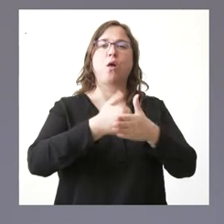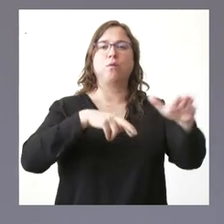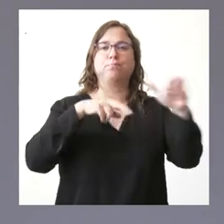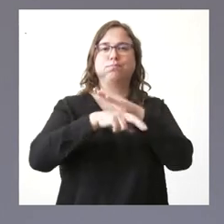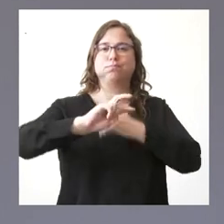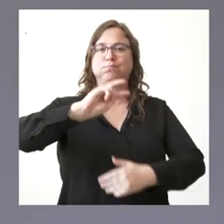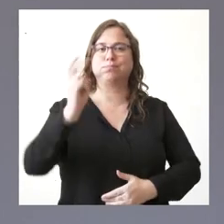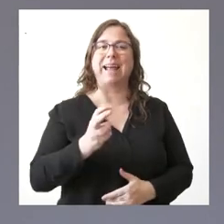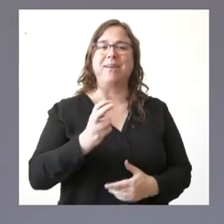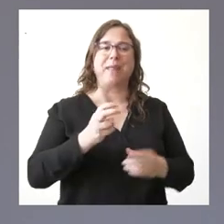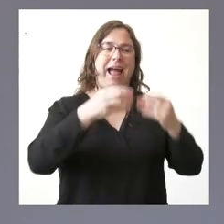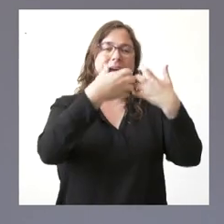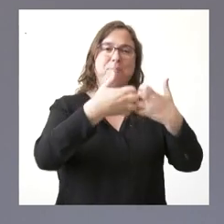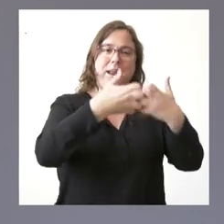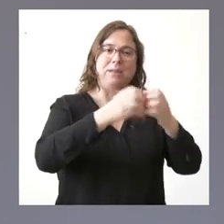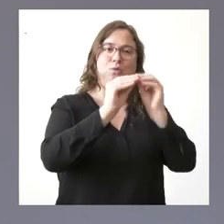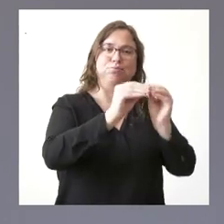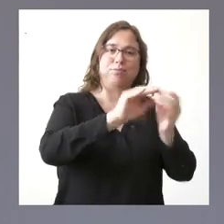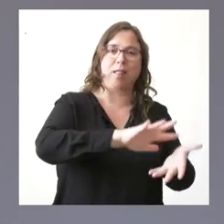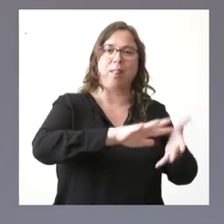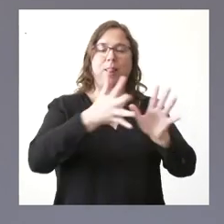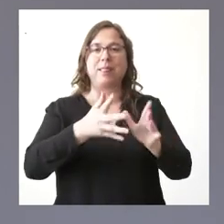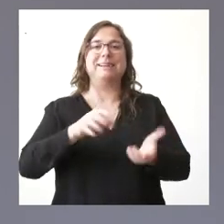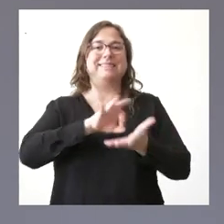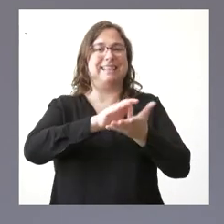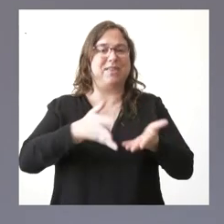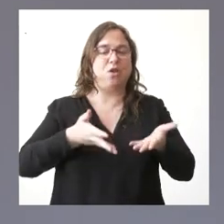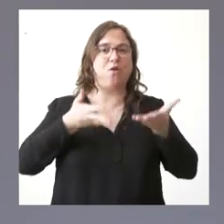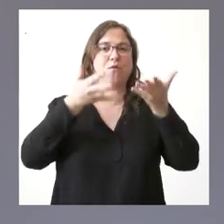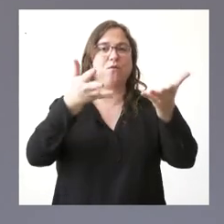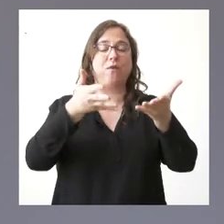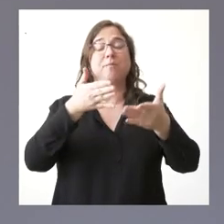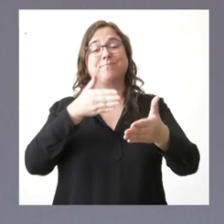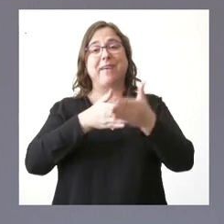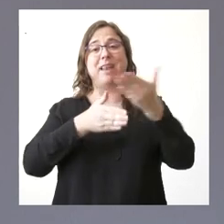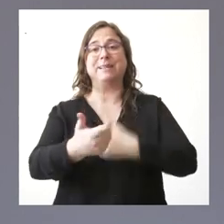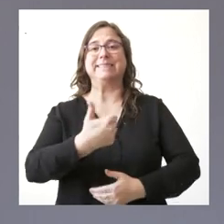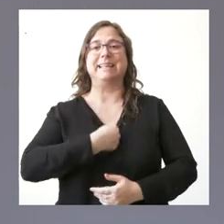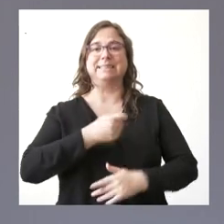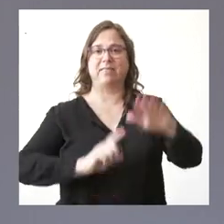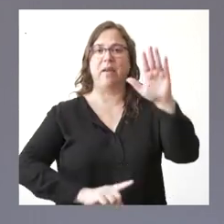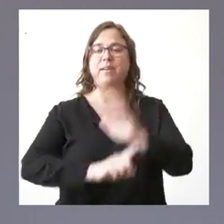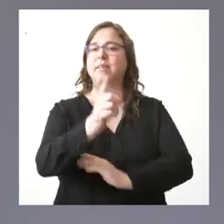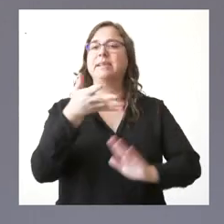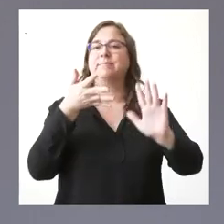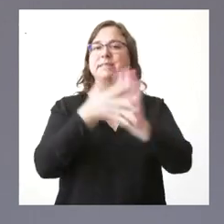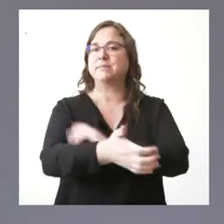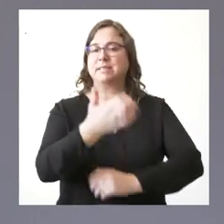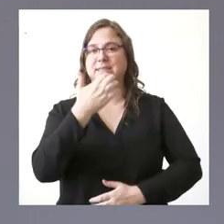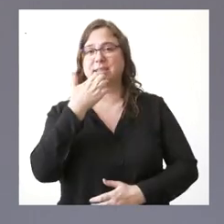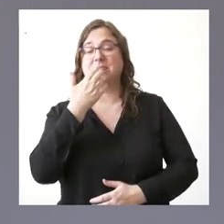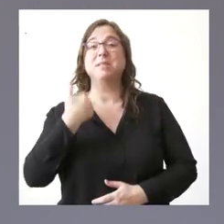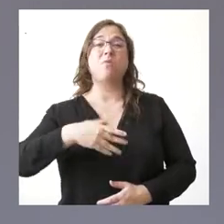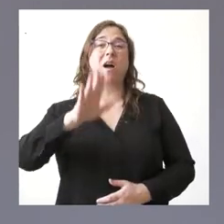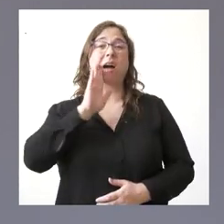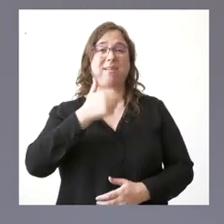de todos los aparatos que dan soporte y que dan servicio a través de la asistencia avanzada, es decir, pasar del botón